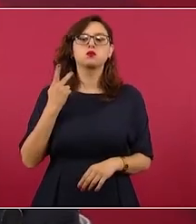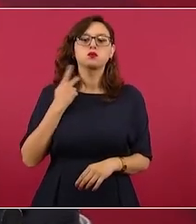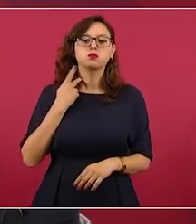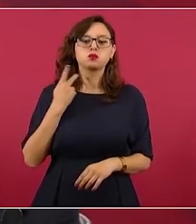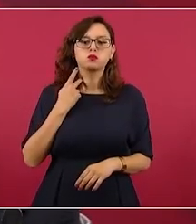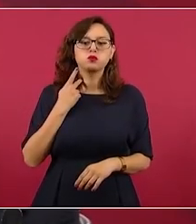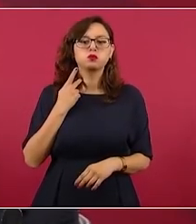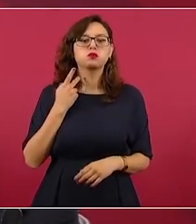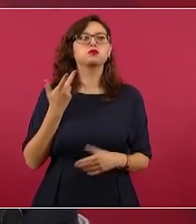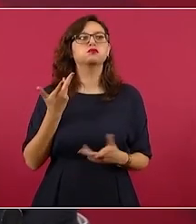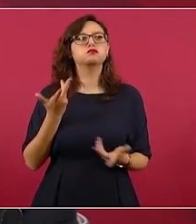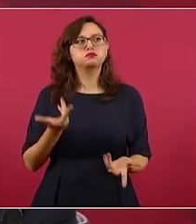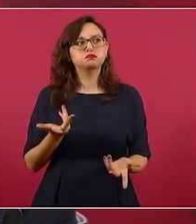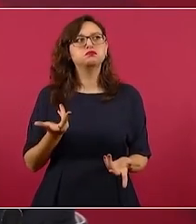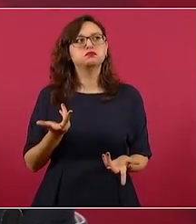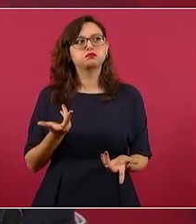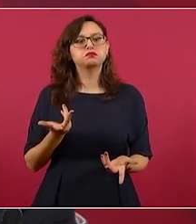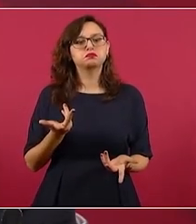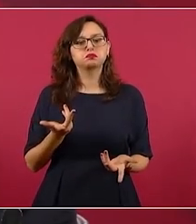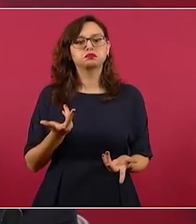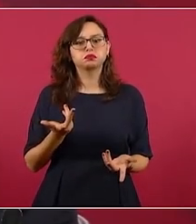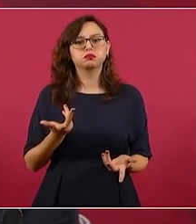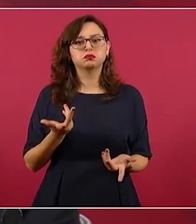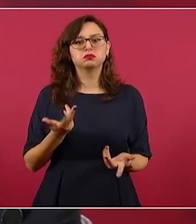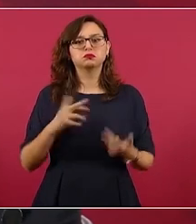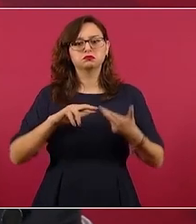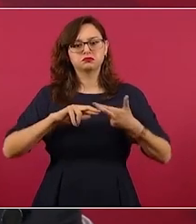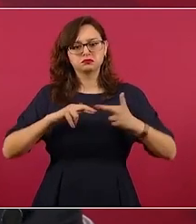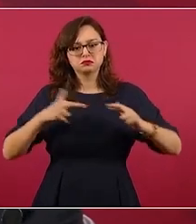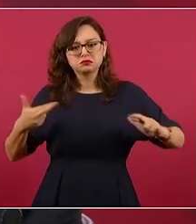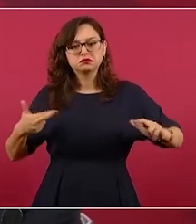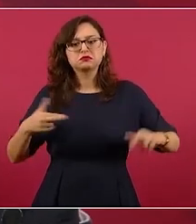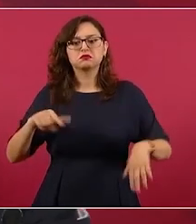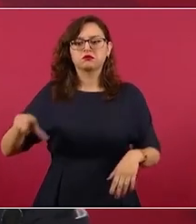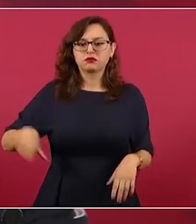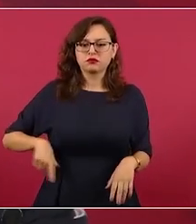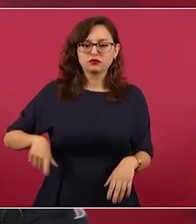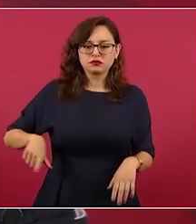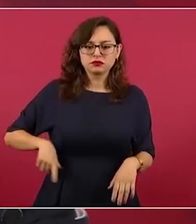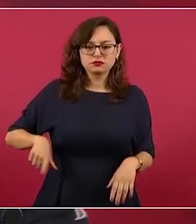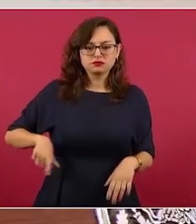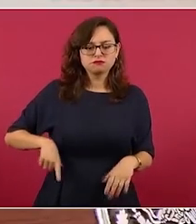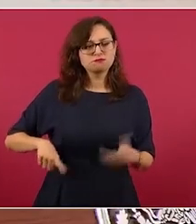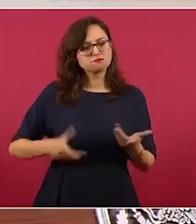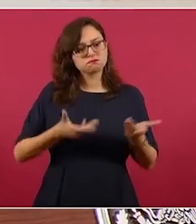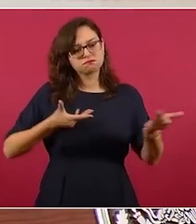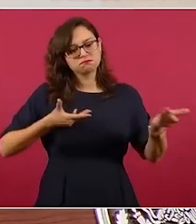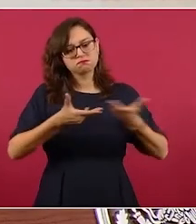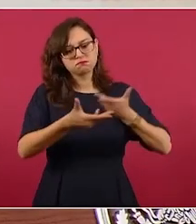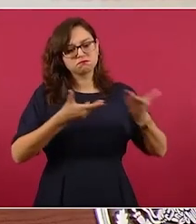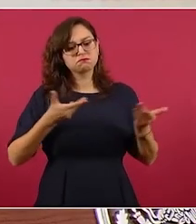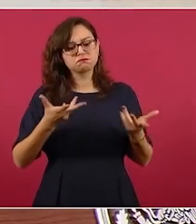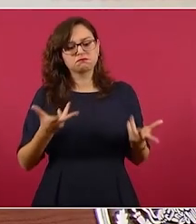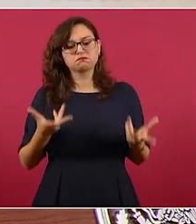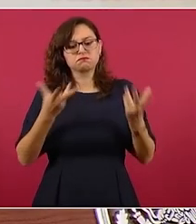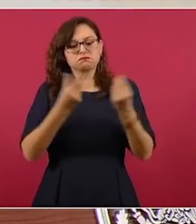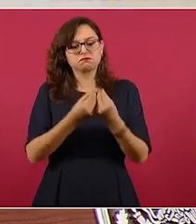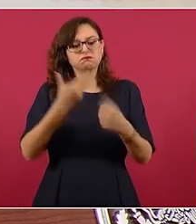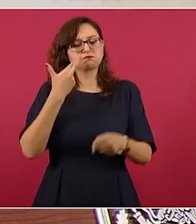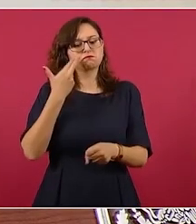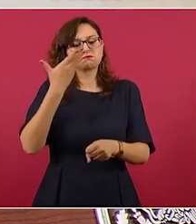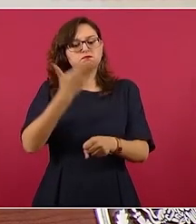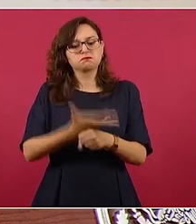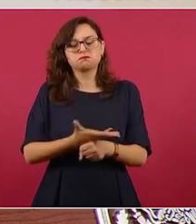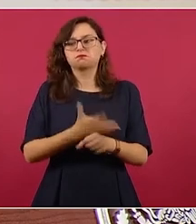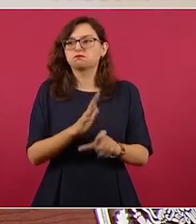relación entre gobiernos que tenemos que actuar de manera responsable en